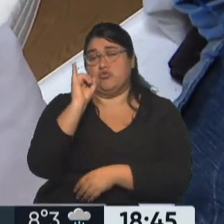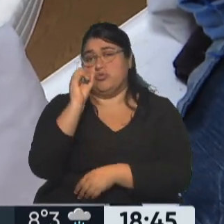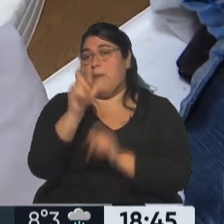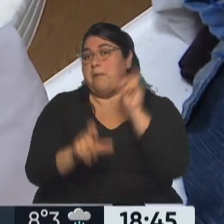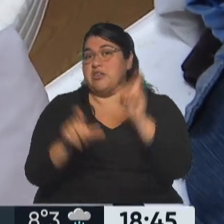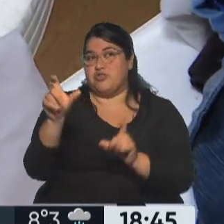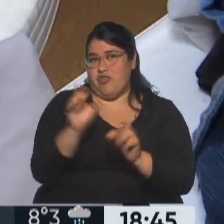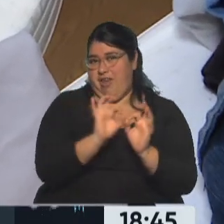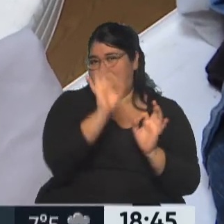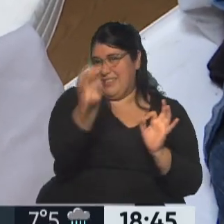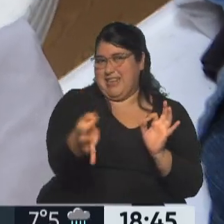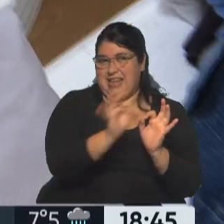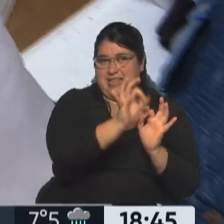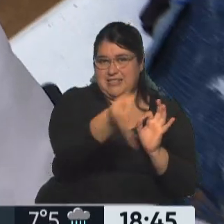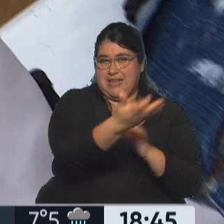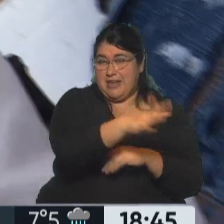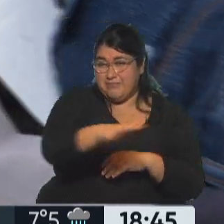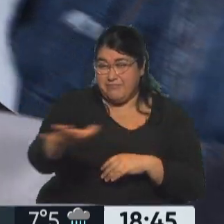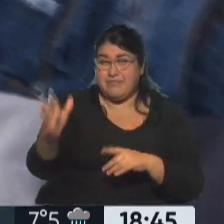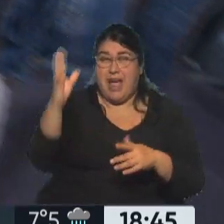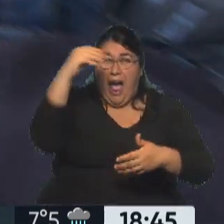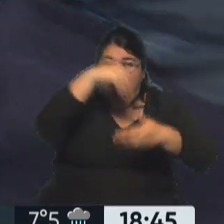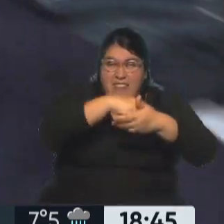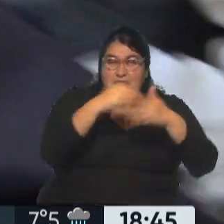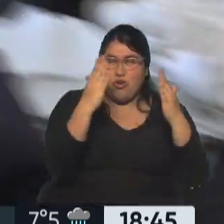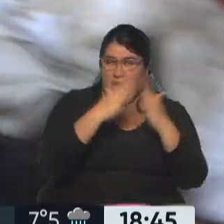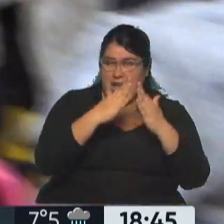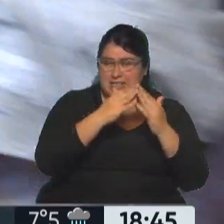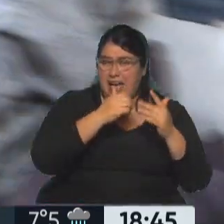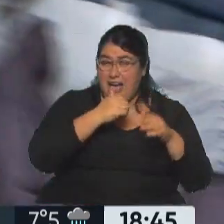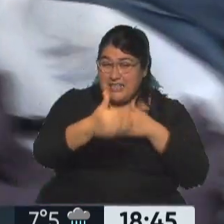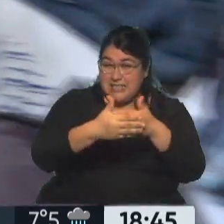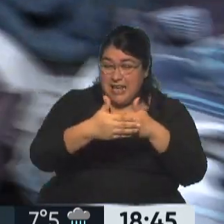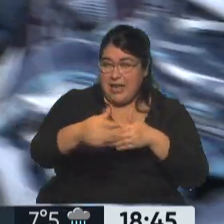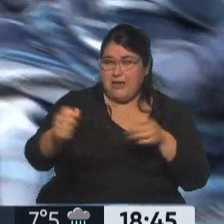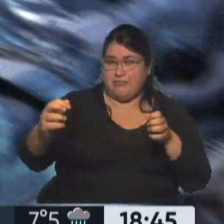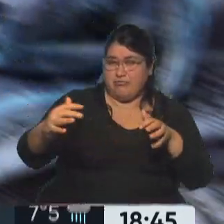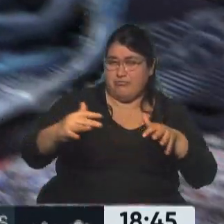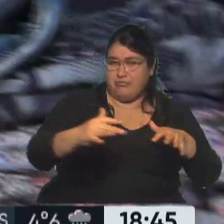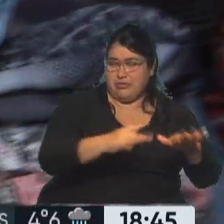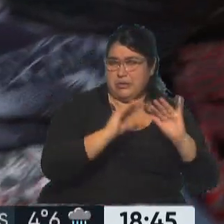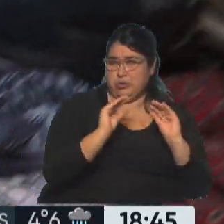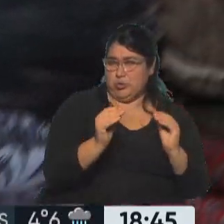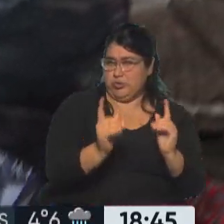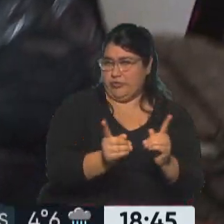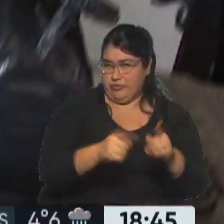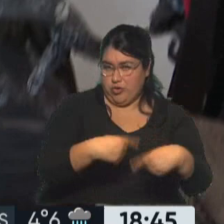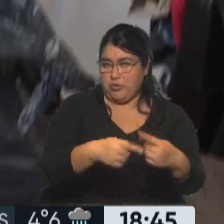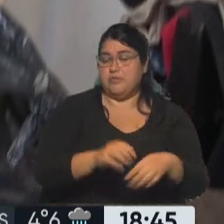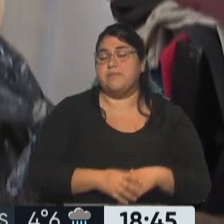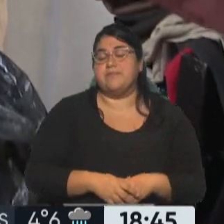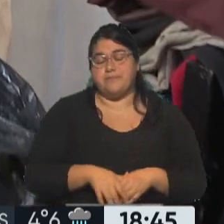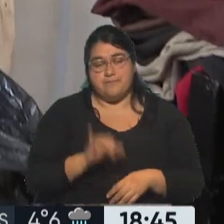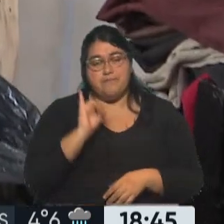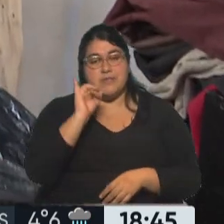que viven cerca del arroyo tienen agua muy sucia dentro de las casas, hay niños, hay niñas. Sí, quienes están